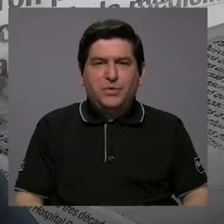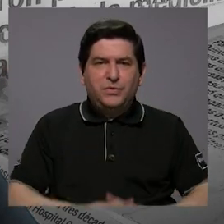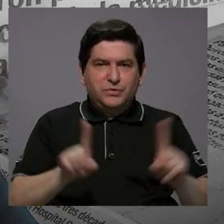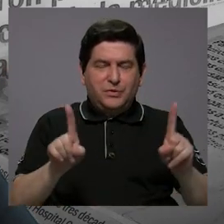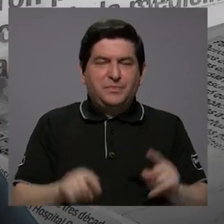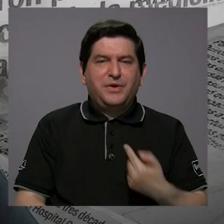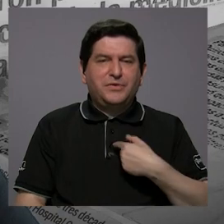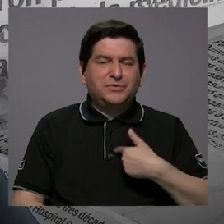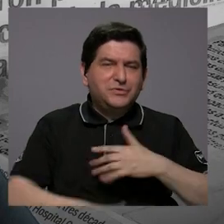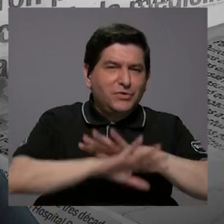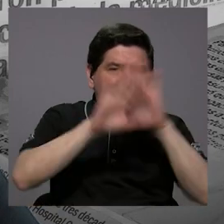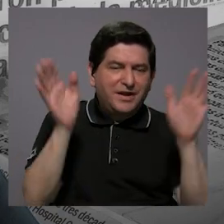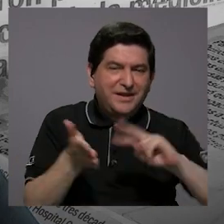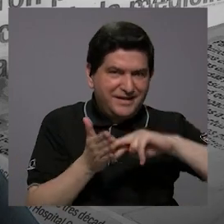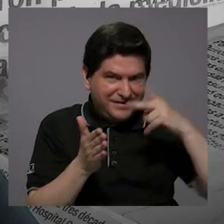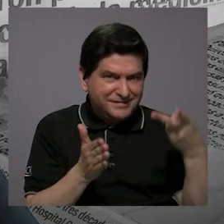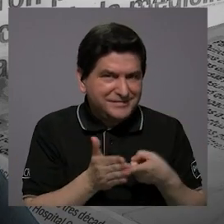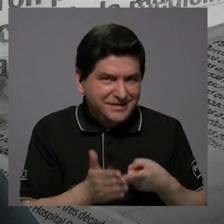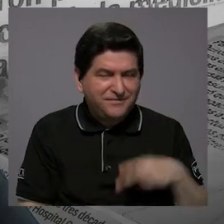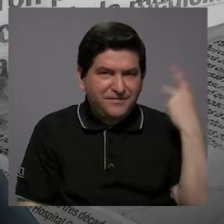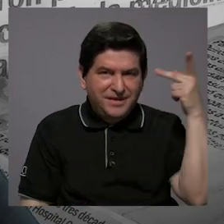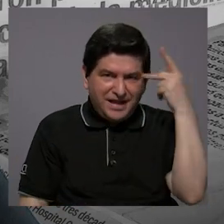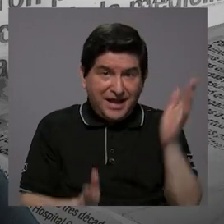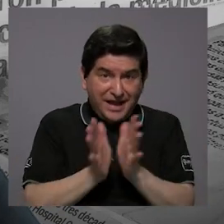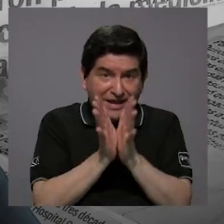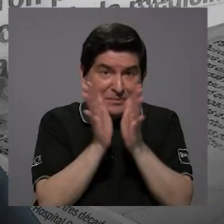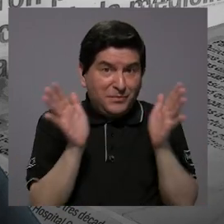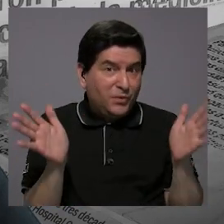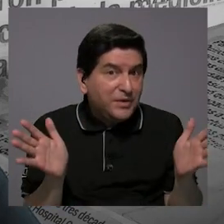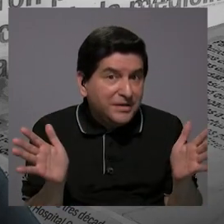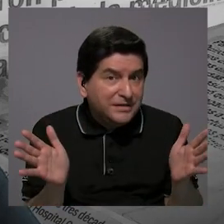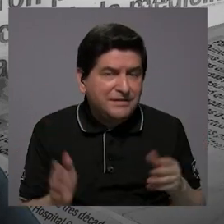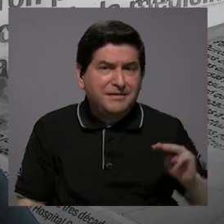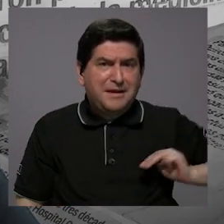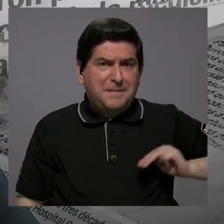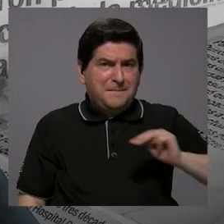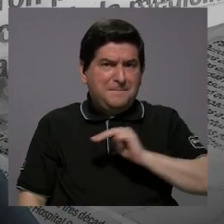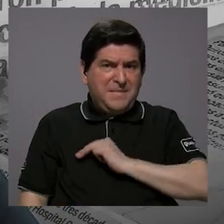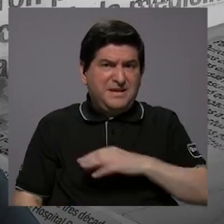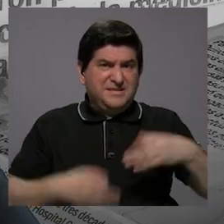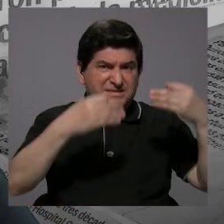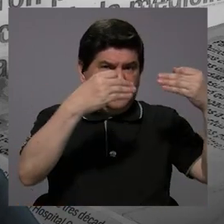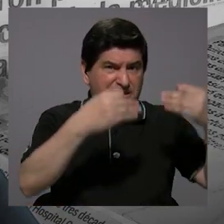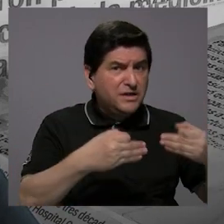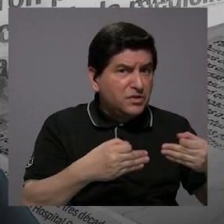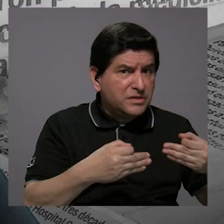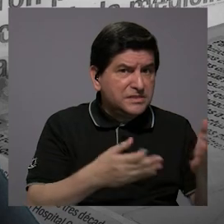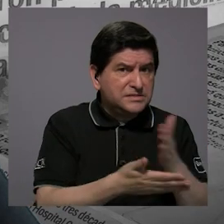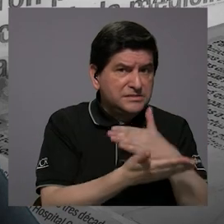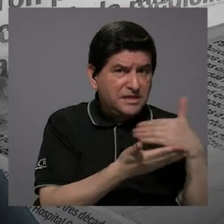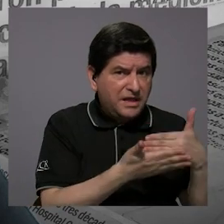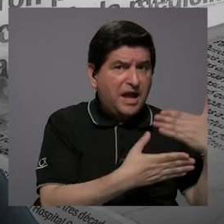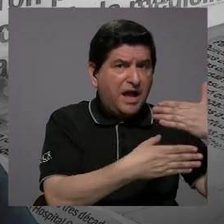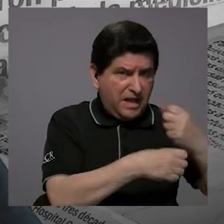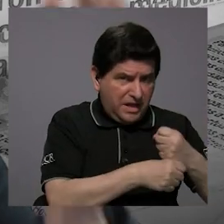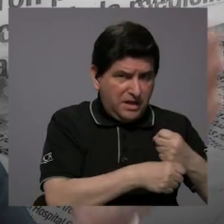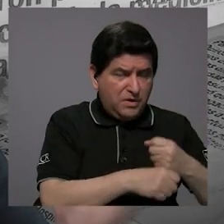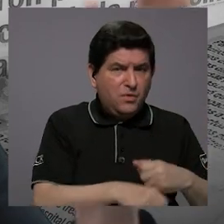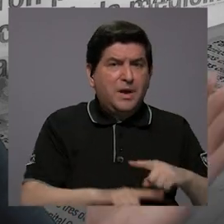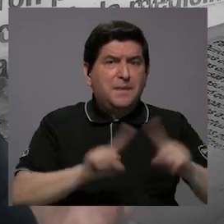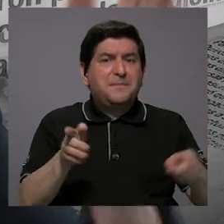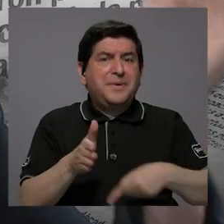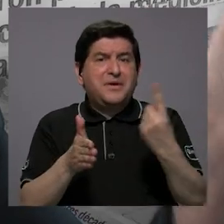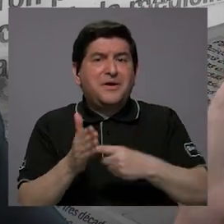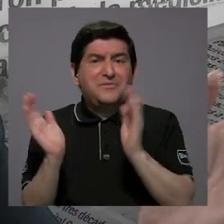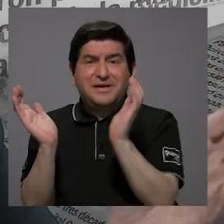pero nada más quería aclarar, quiere decir que en cuanto a políticas públicas, el ministerio decide algo que se está haciendo y